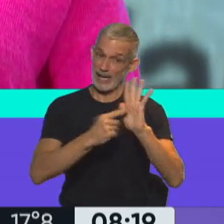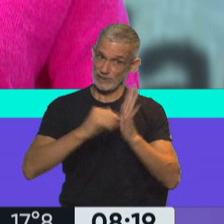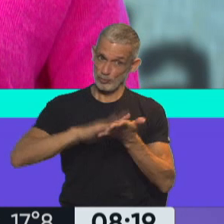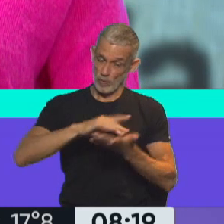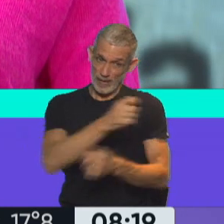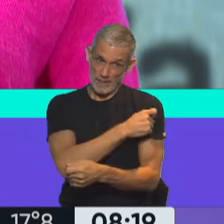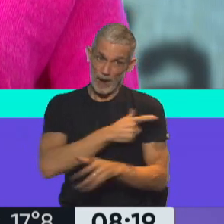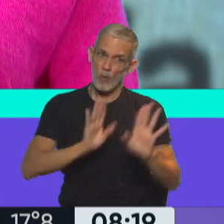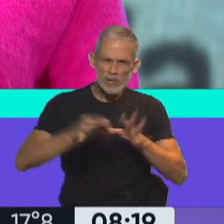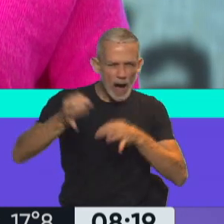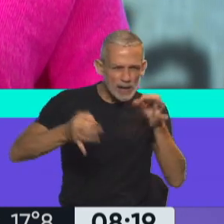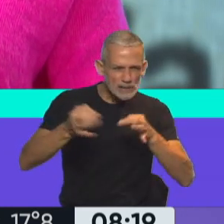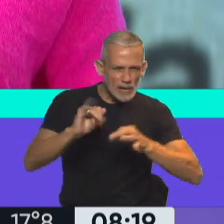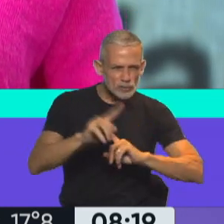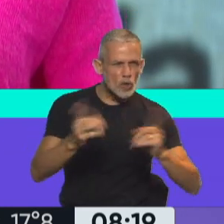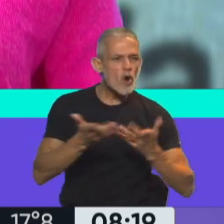están analizando?